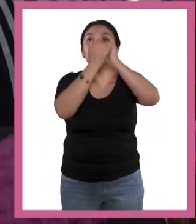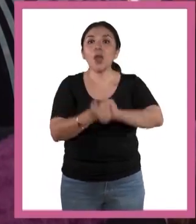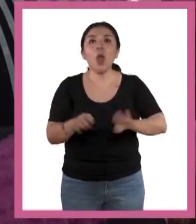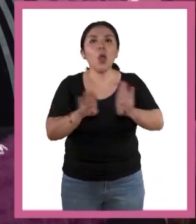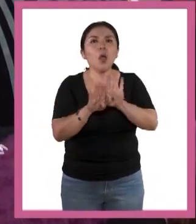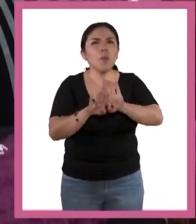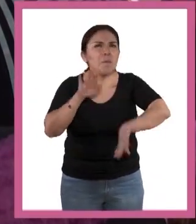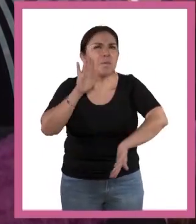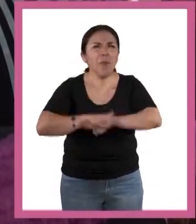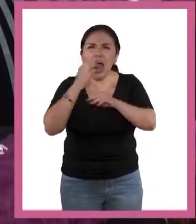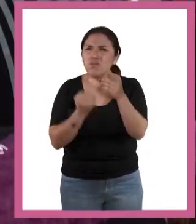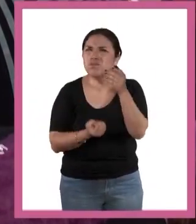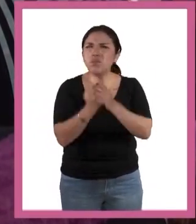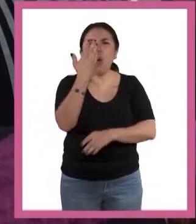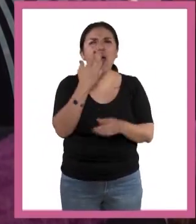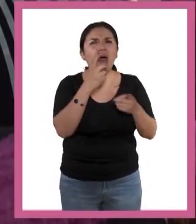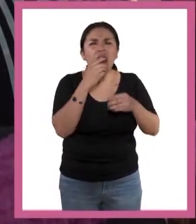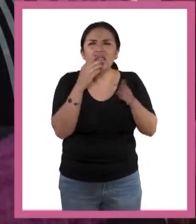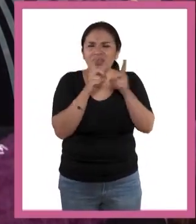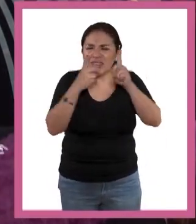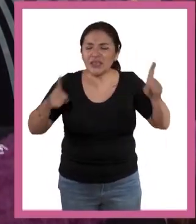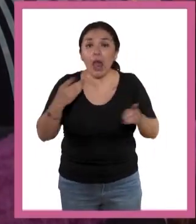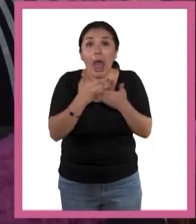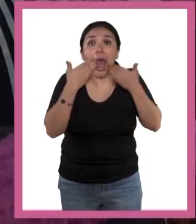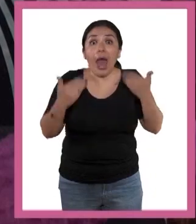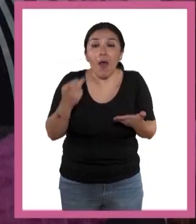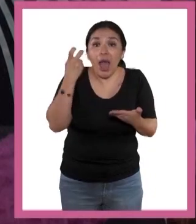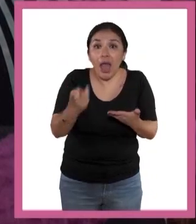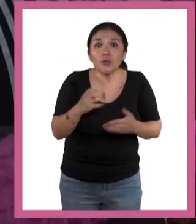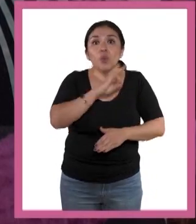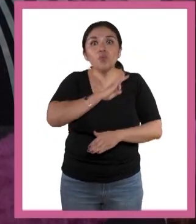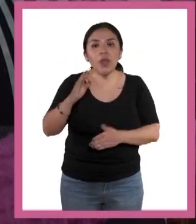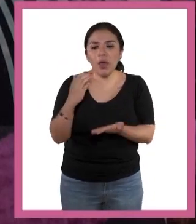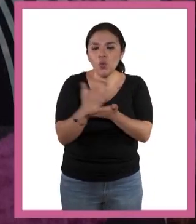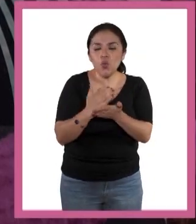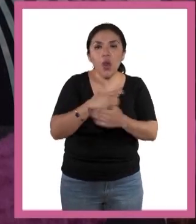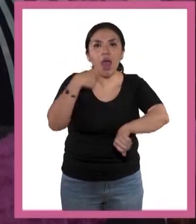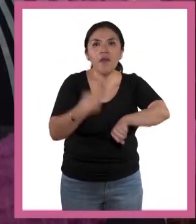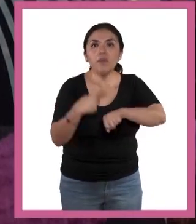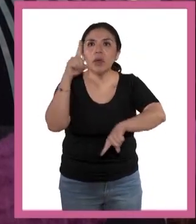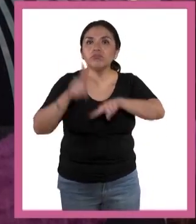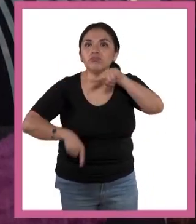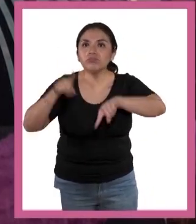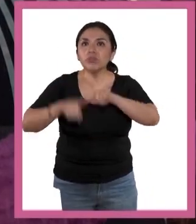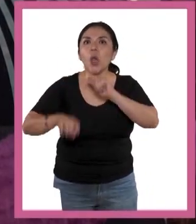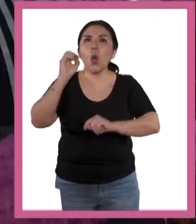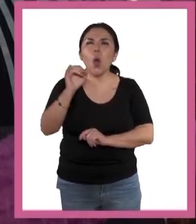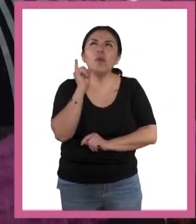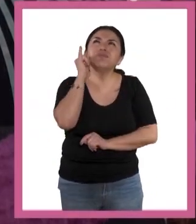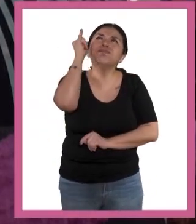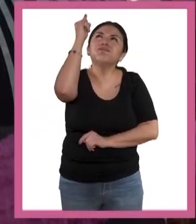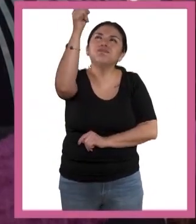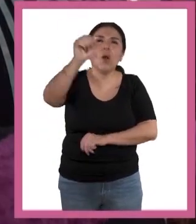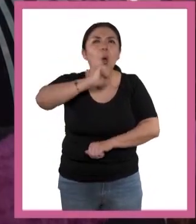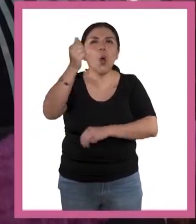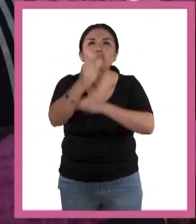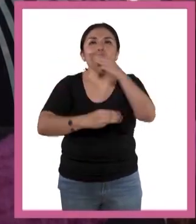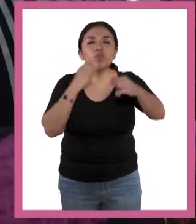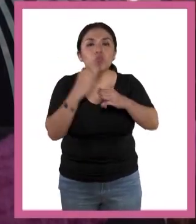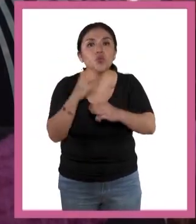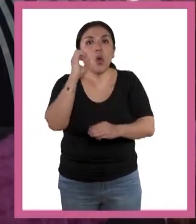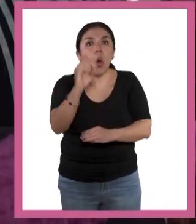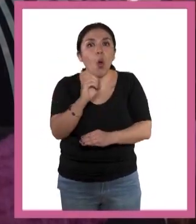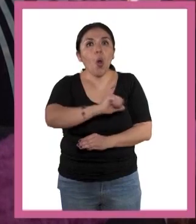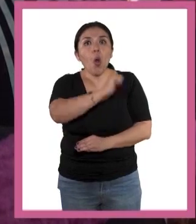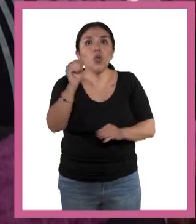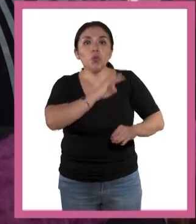explosión de desarrollo que hoy en día nos permite curar enfermedades, explorar otros planetas o que alguien